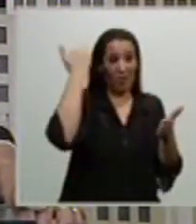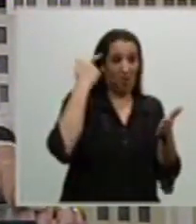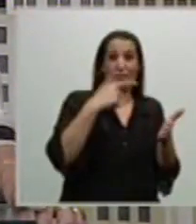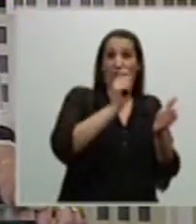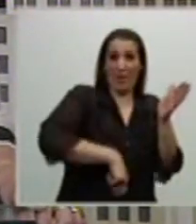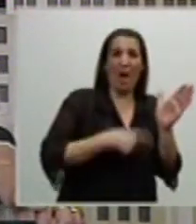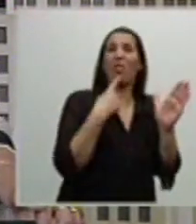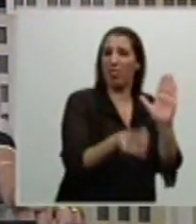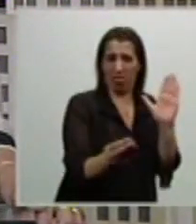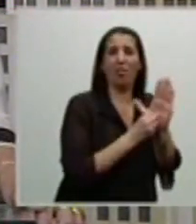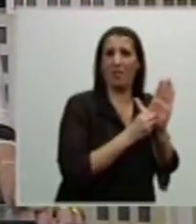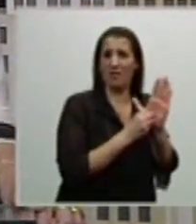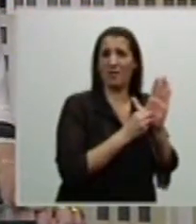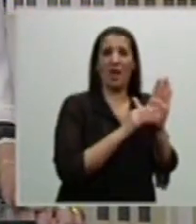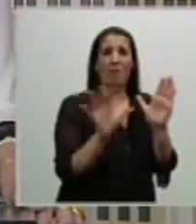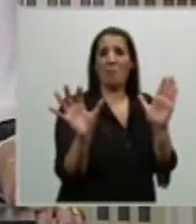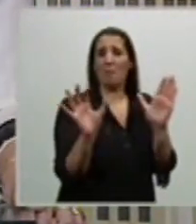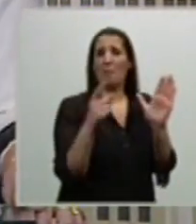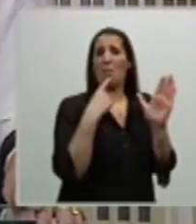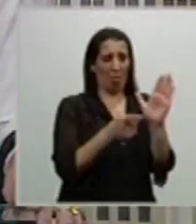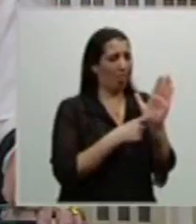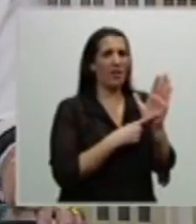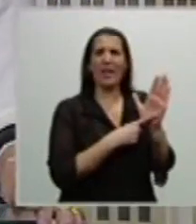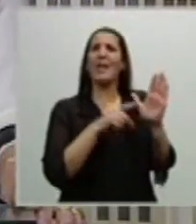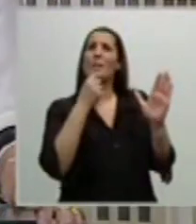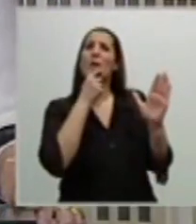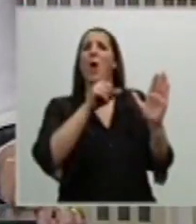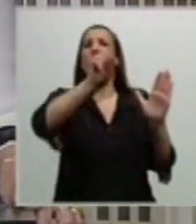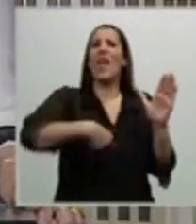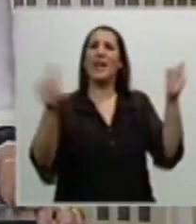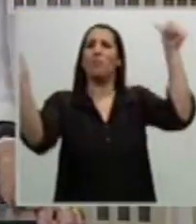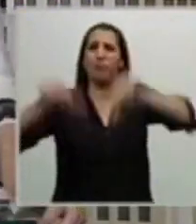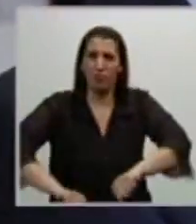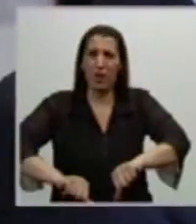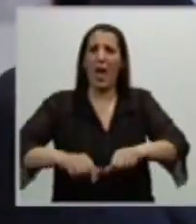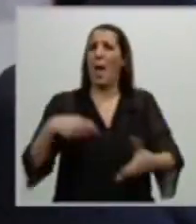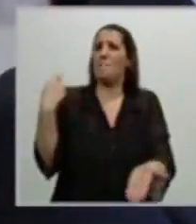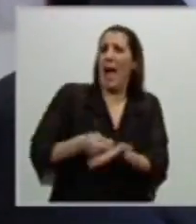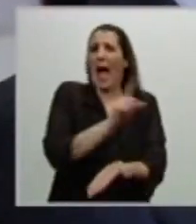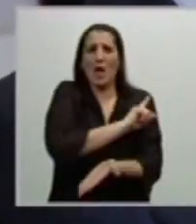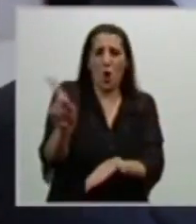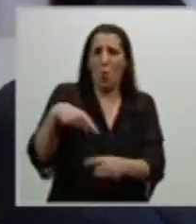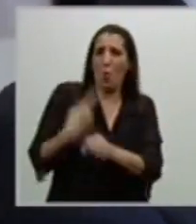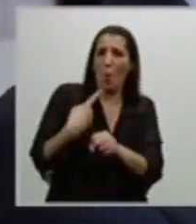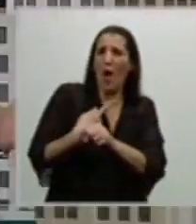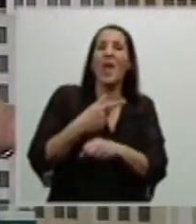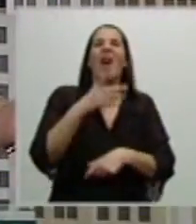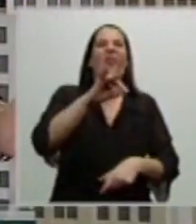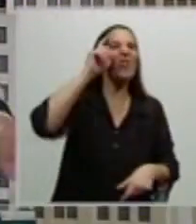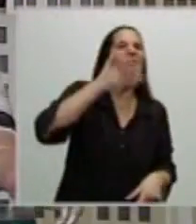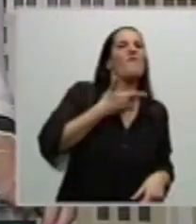Y no figura ninguna como causa de default la imposibilidad de cobro, porque default es no pagar.